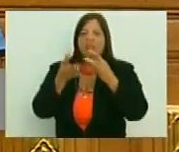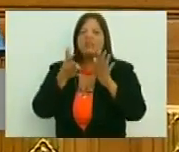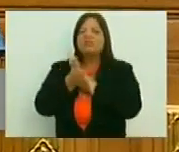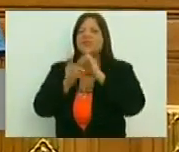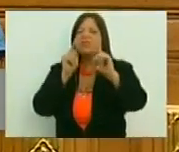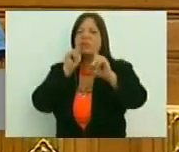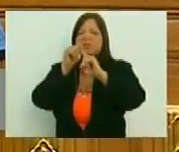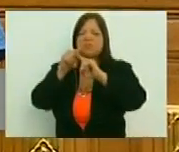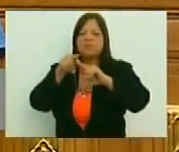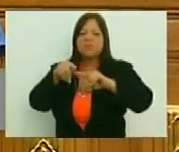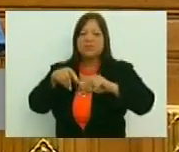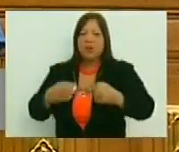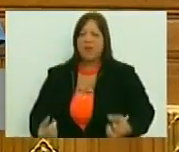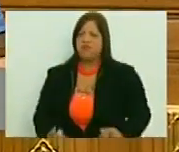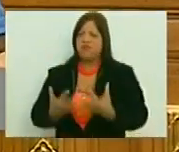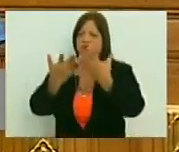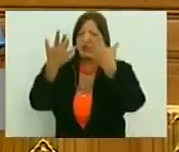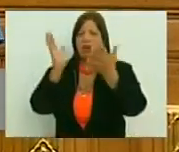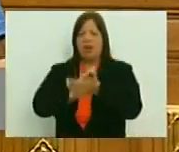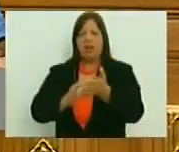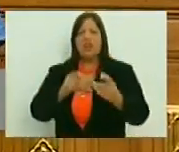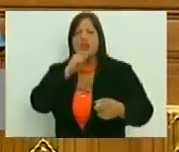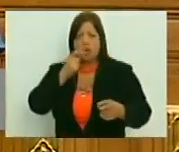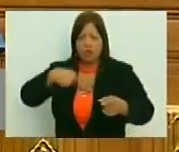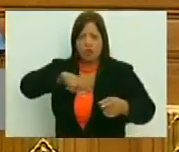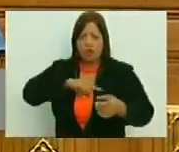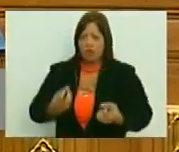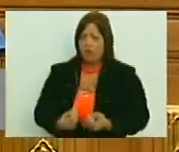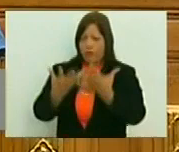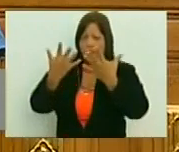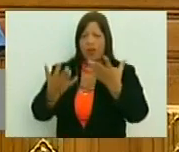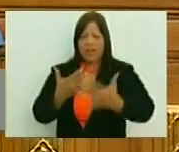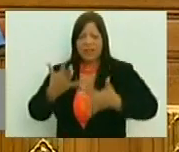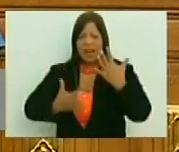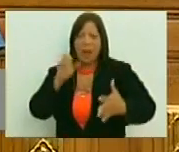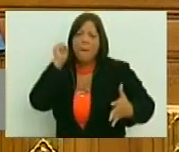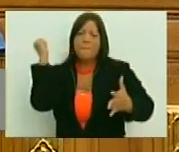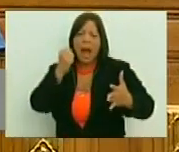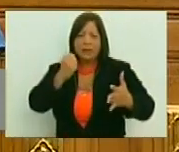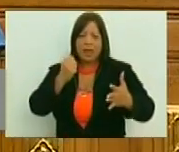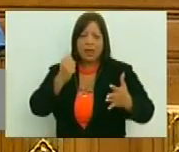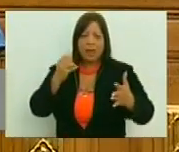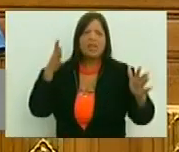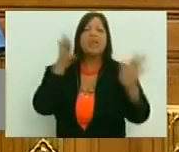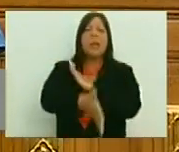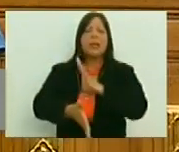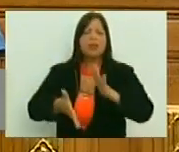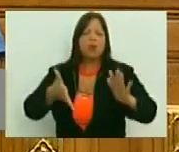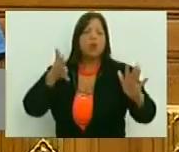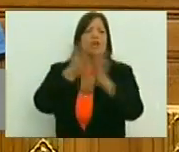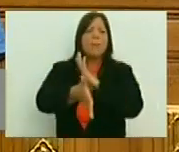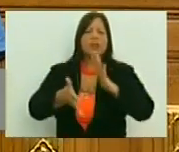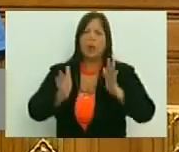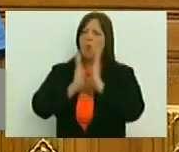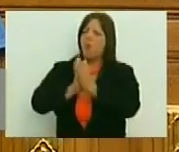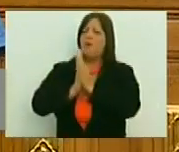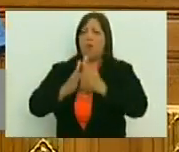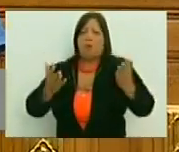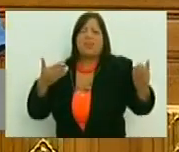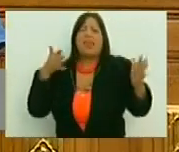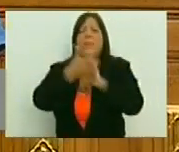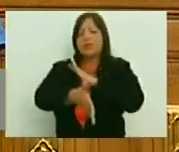bueno, a prenderle candela a otro, ¿de dónde vino eso? nosotros somos así como pueblo, ¿qué pasó? ¿dónde llegó ese deterioro?